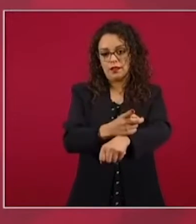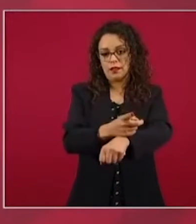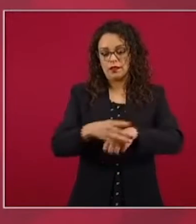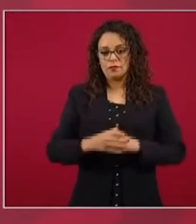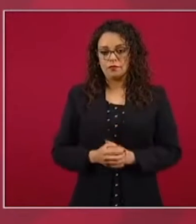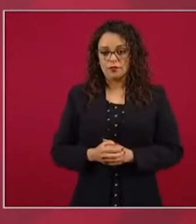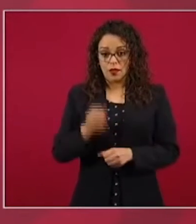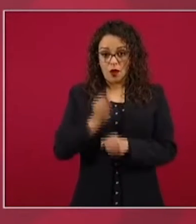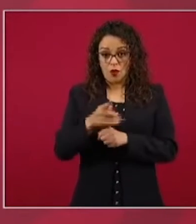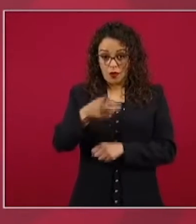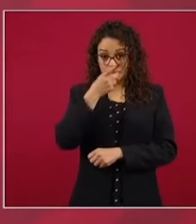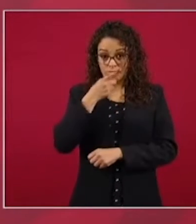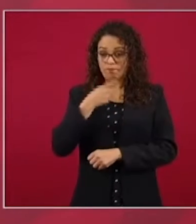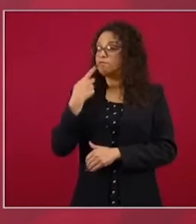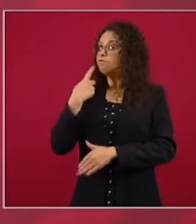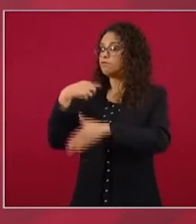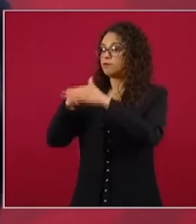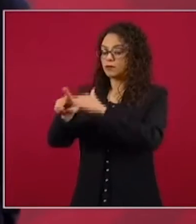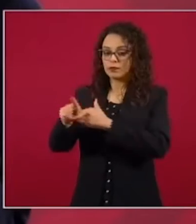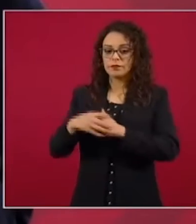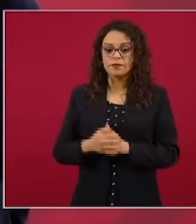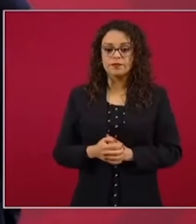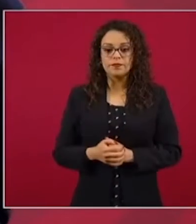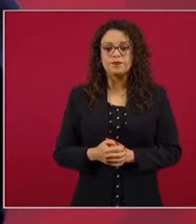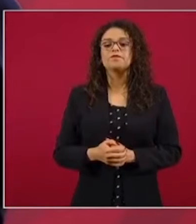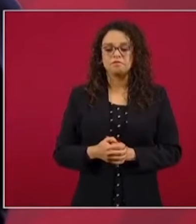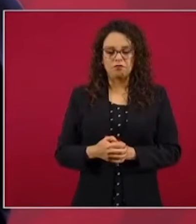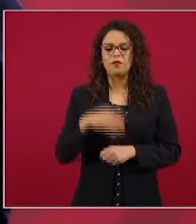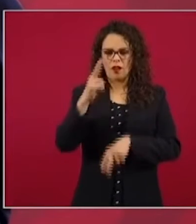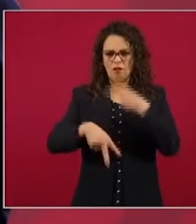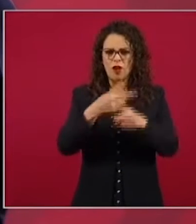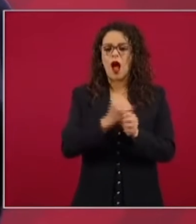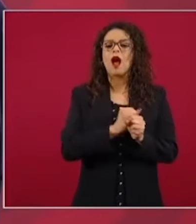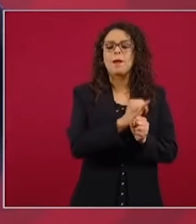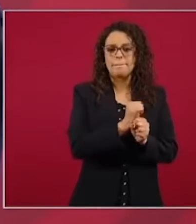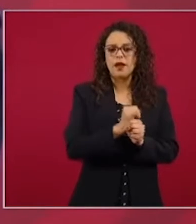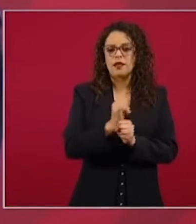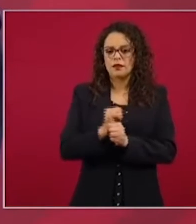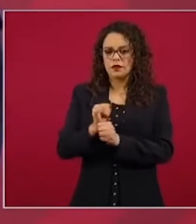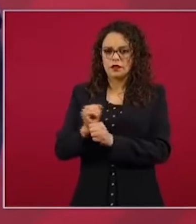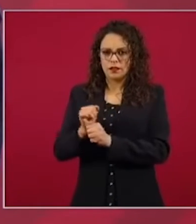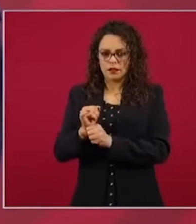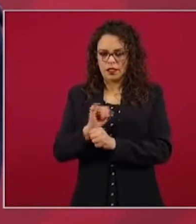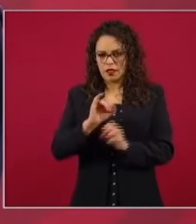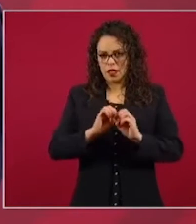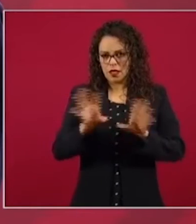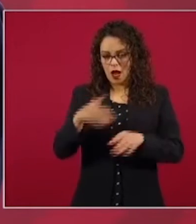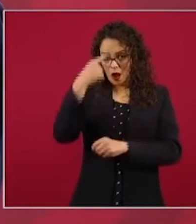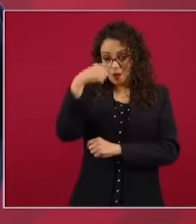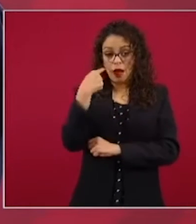seguramente se va a investigar para ver si